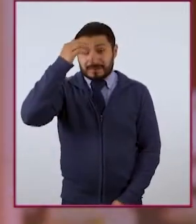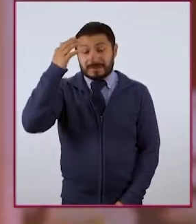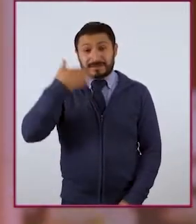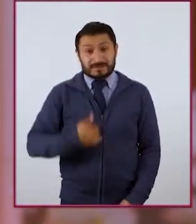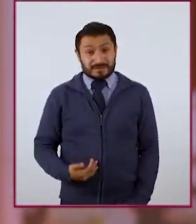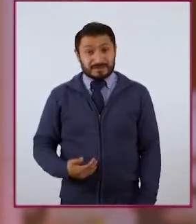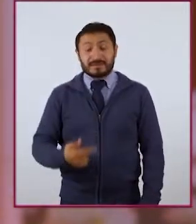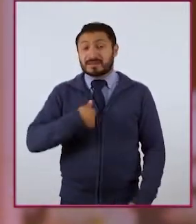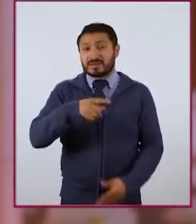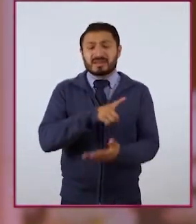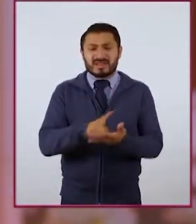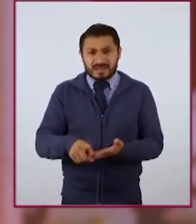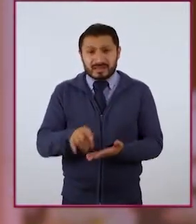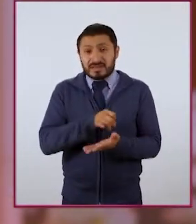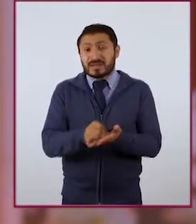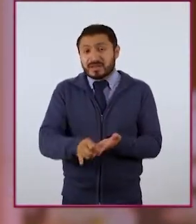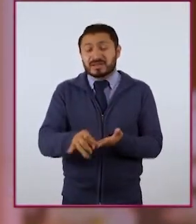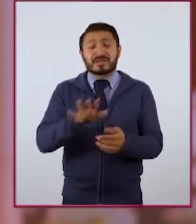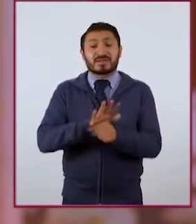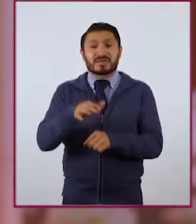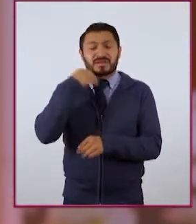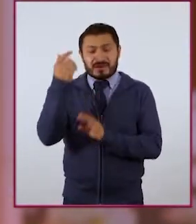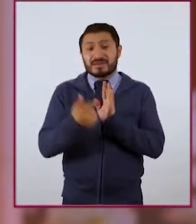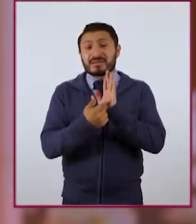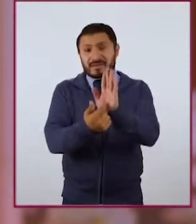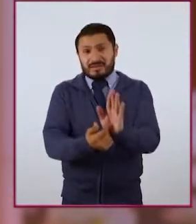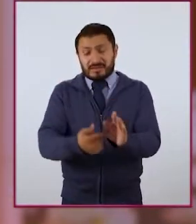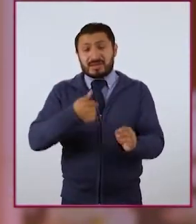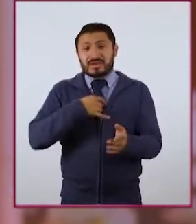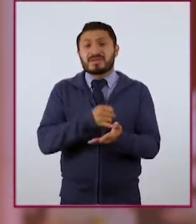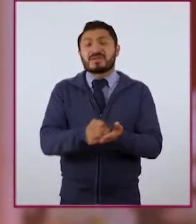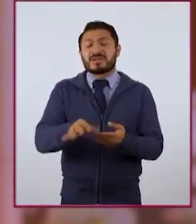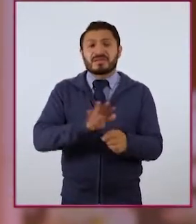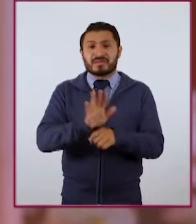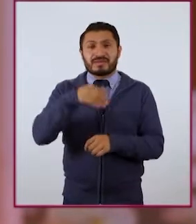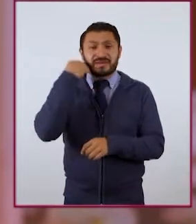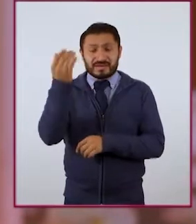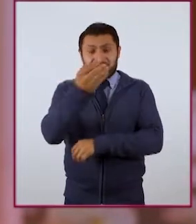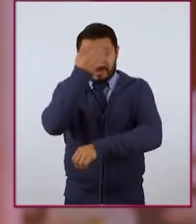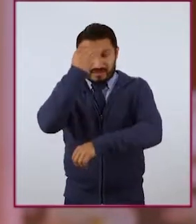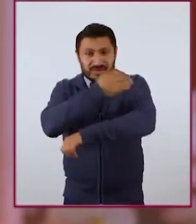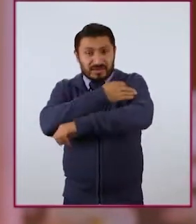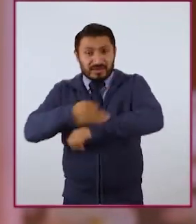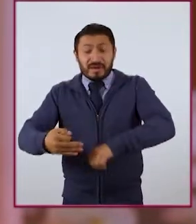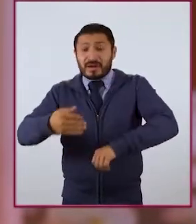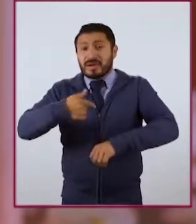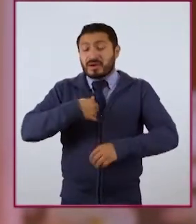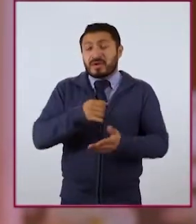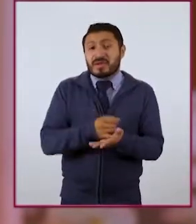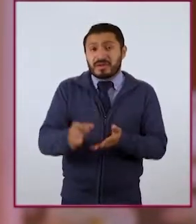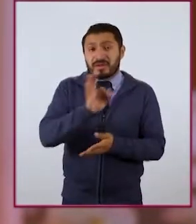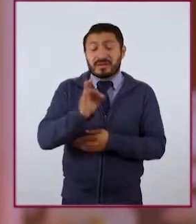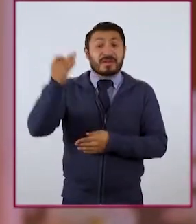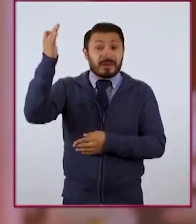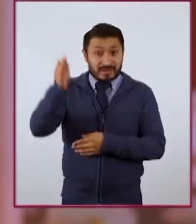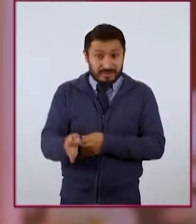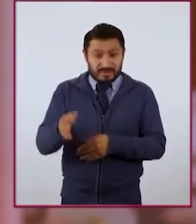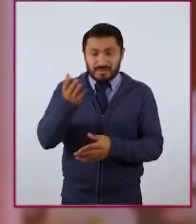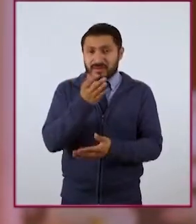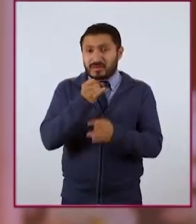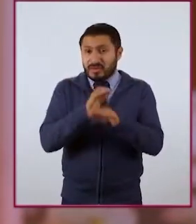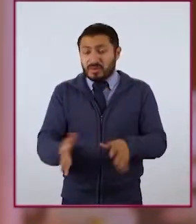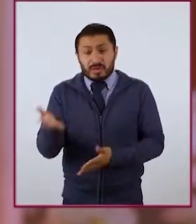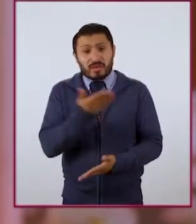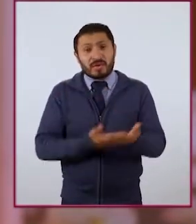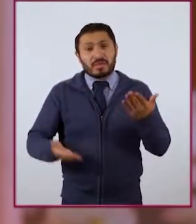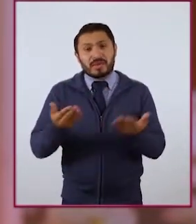Yo decido qué quiero mostrar de mi vida. Yo decido qué quiero que sepan de mi familia y yo decido si acepto que mis datos se compartan o no